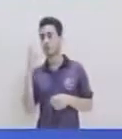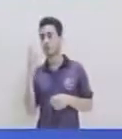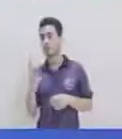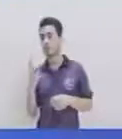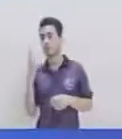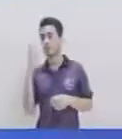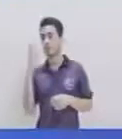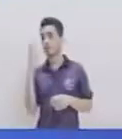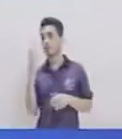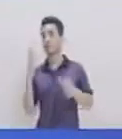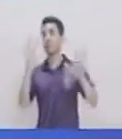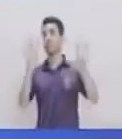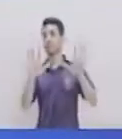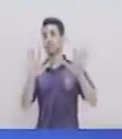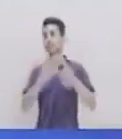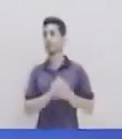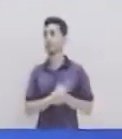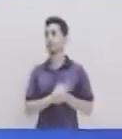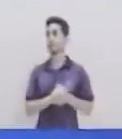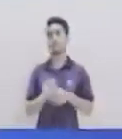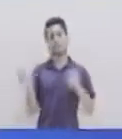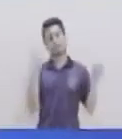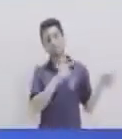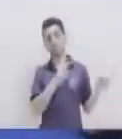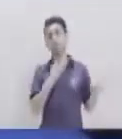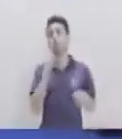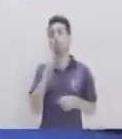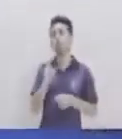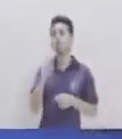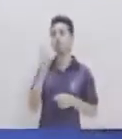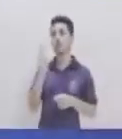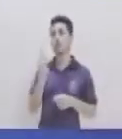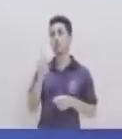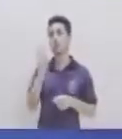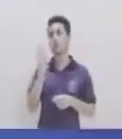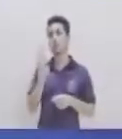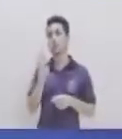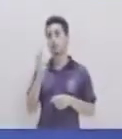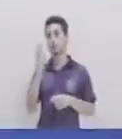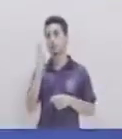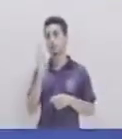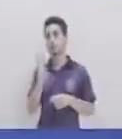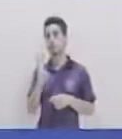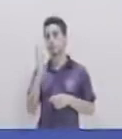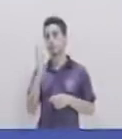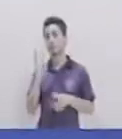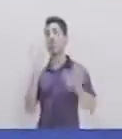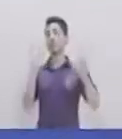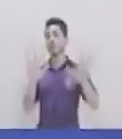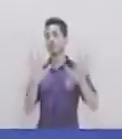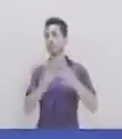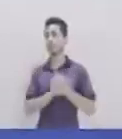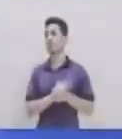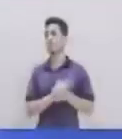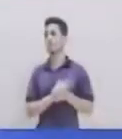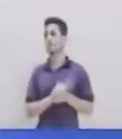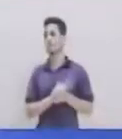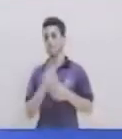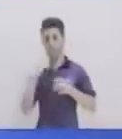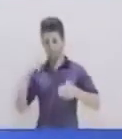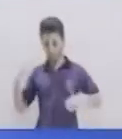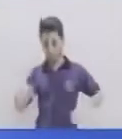Tres Hasta diez Al otro lado Uno Dos Tres Hasta diez